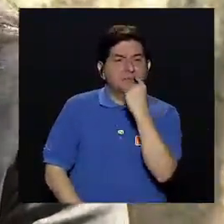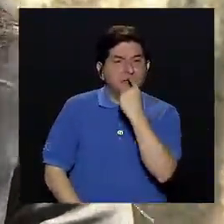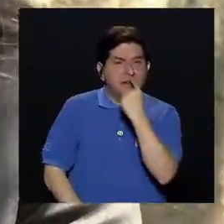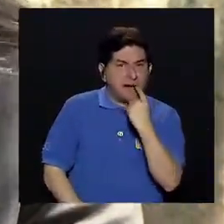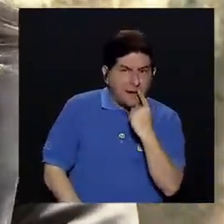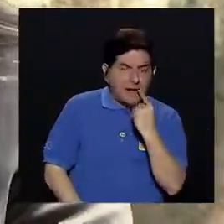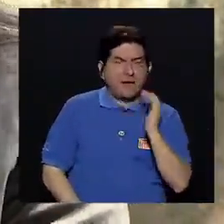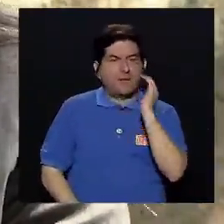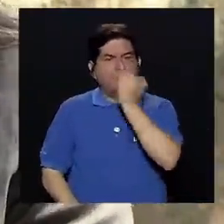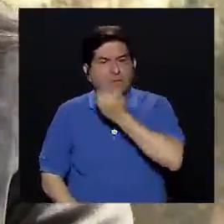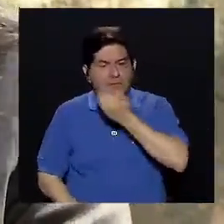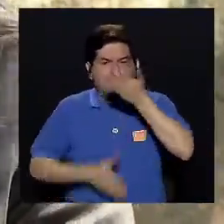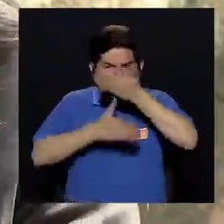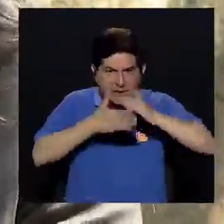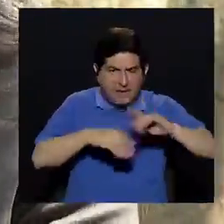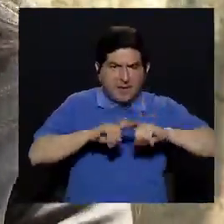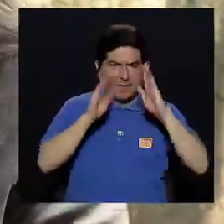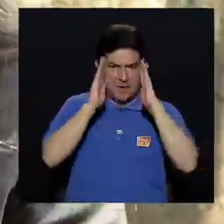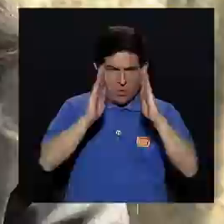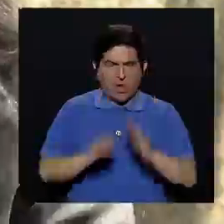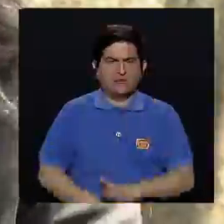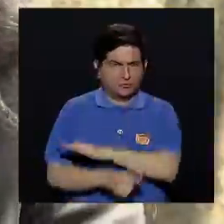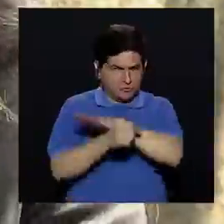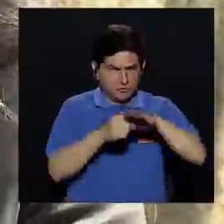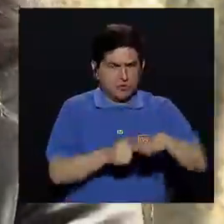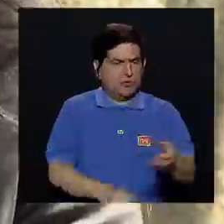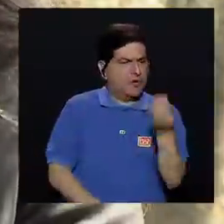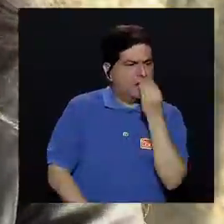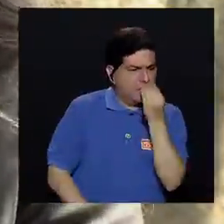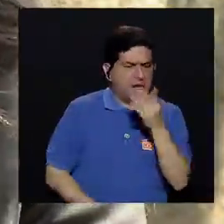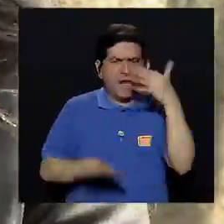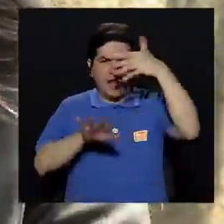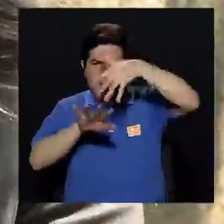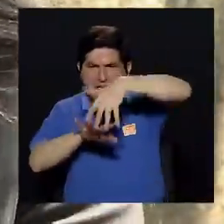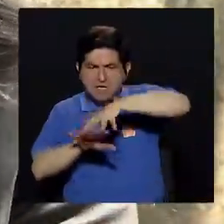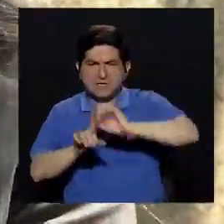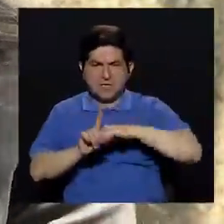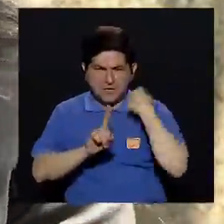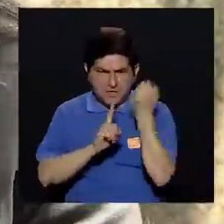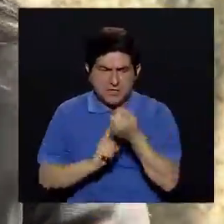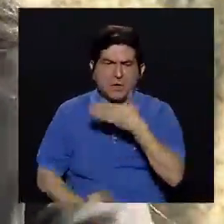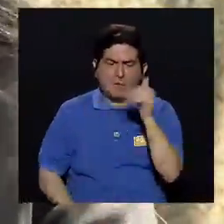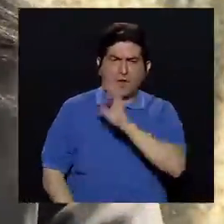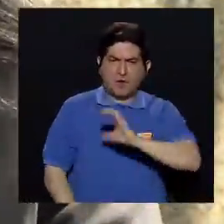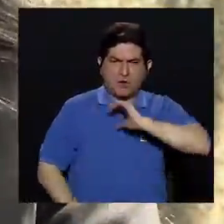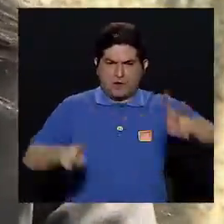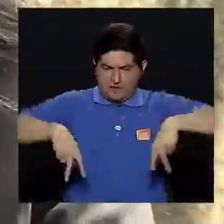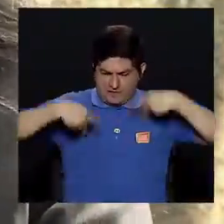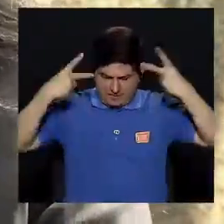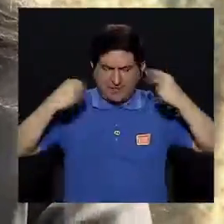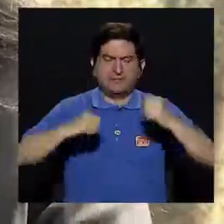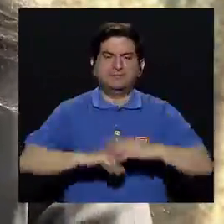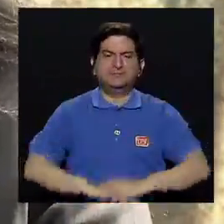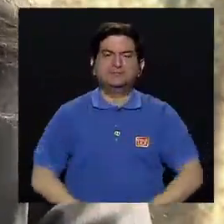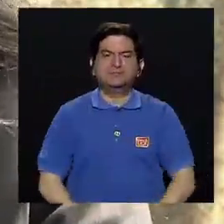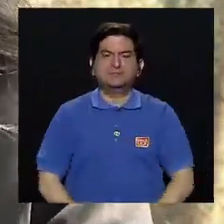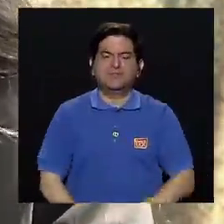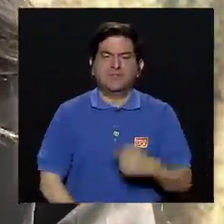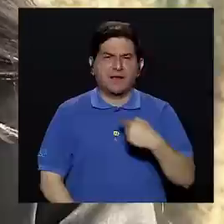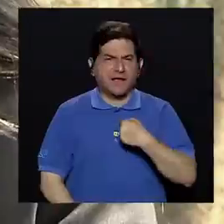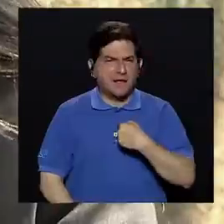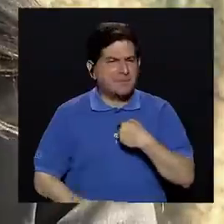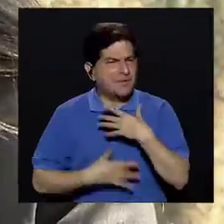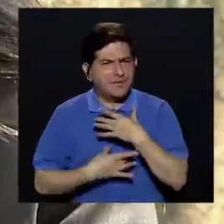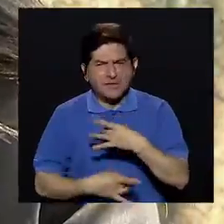integral a lo que ustedes comentaron en cuanto a su alimentación, a su integración a la sociedad para tener una mejor calidad de vida. Me gustaría